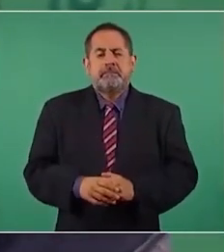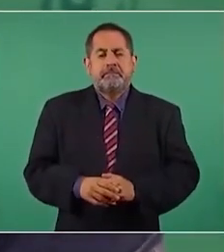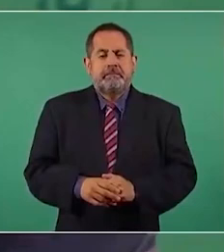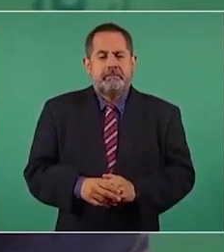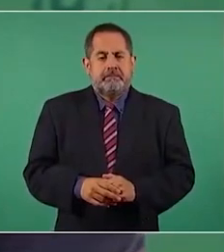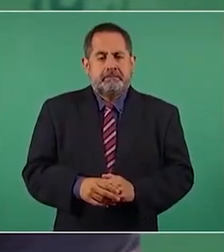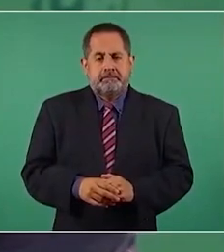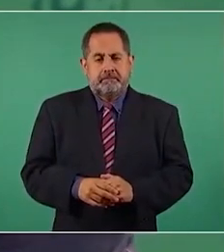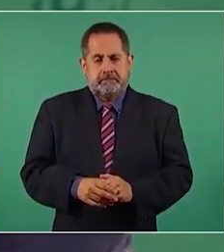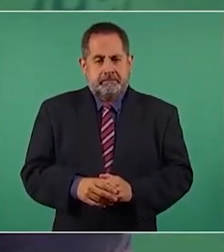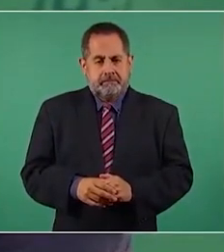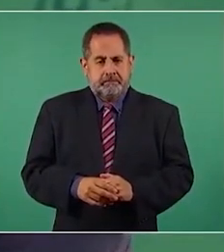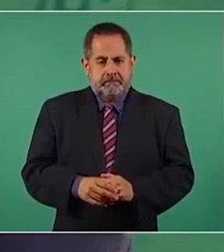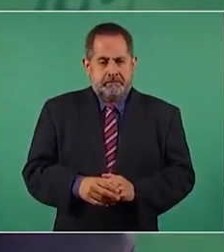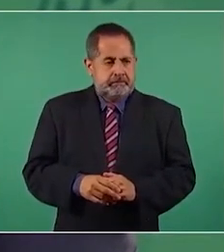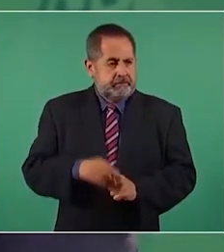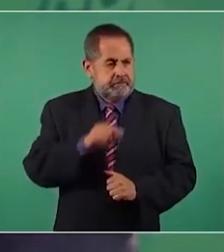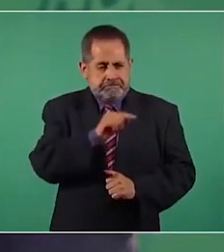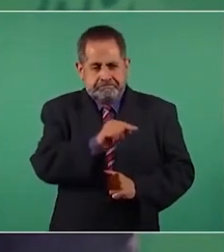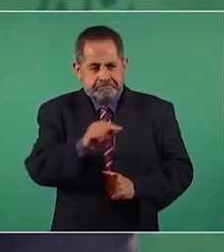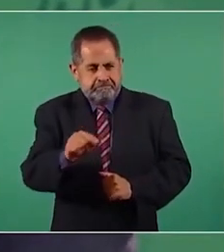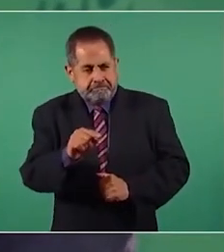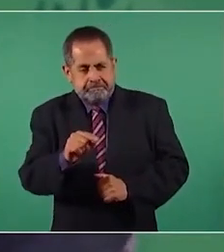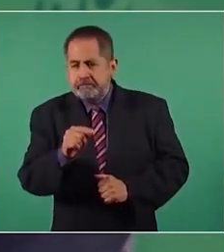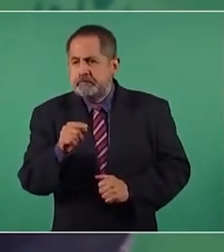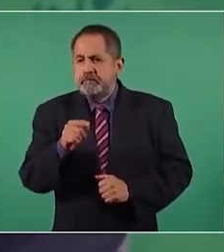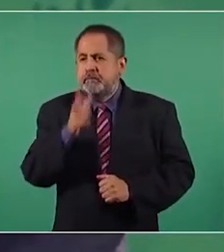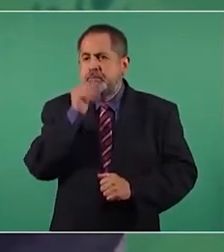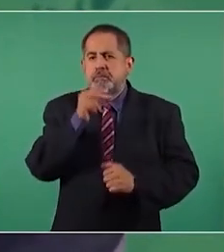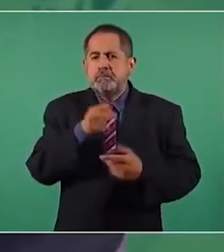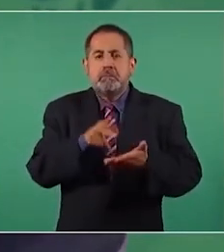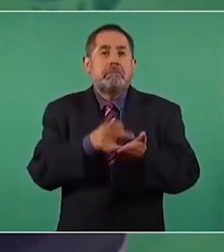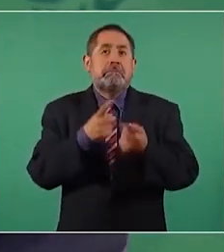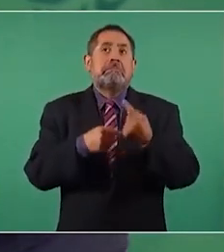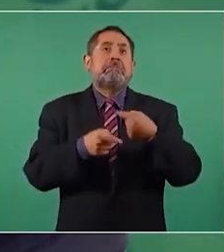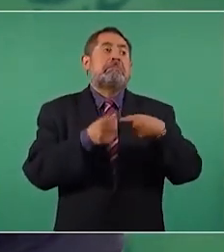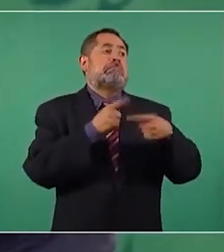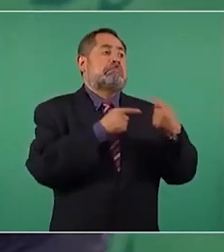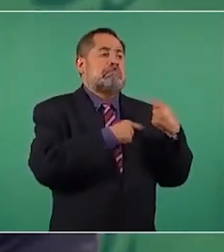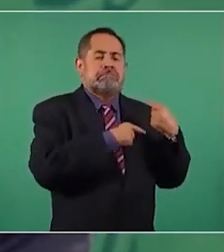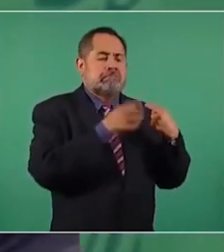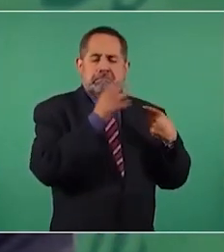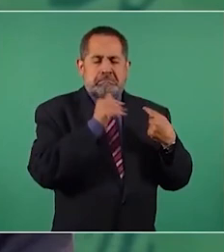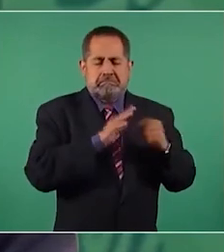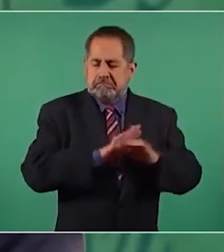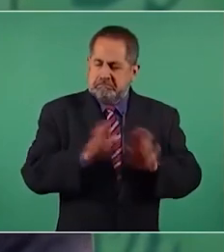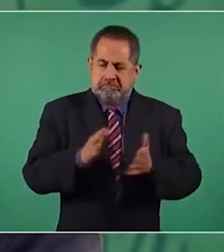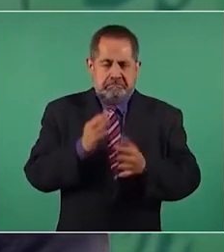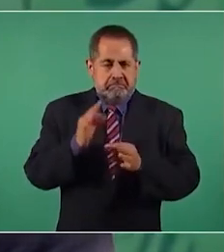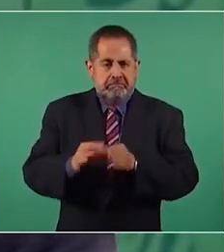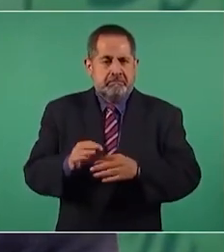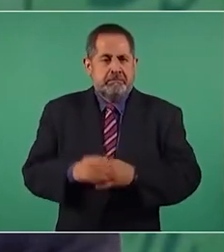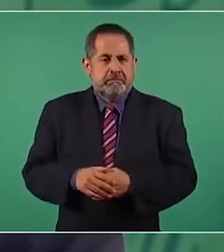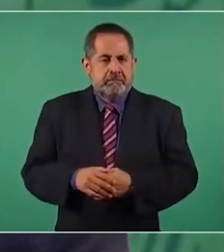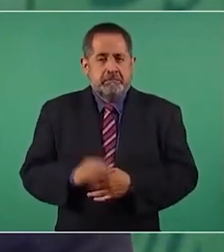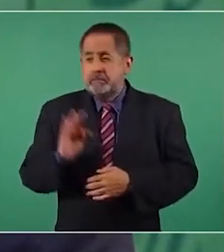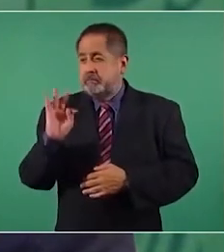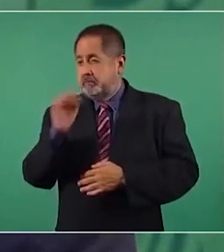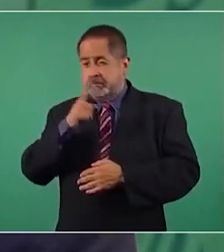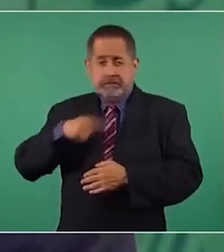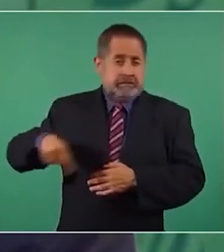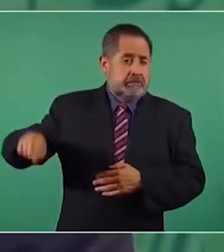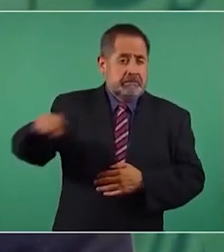casi irreversibles. ¿Cómo le darían marcha atrás